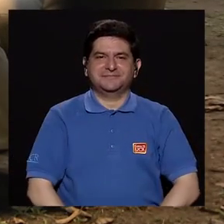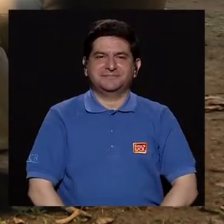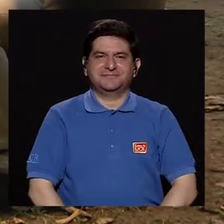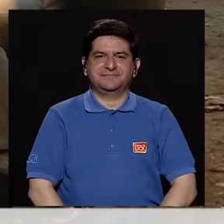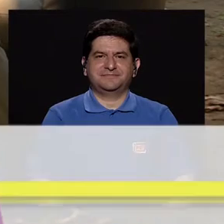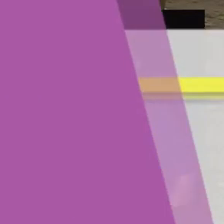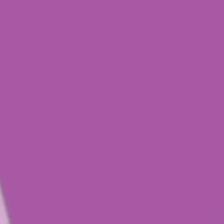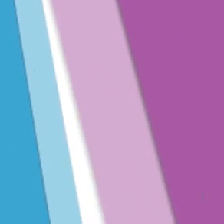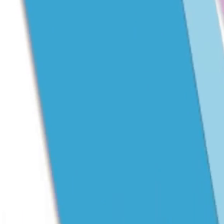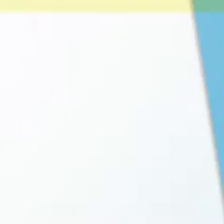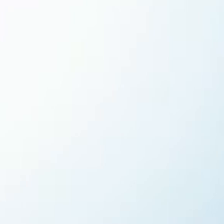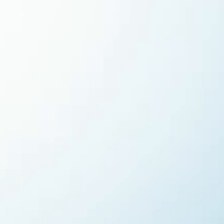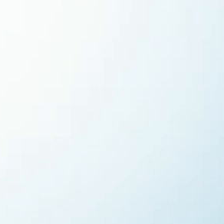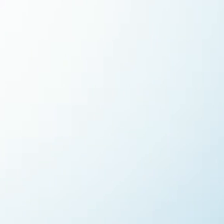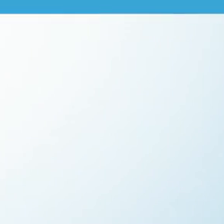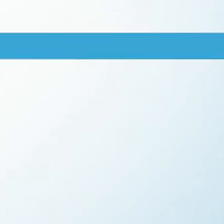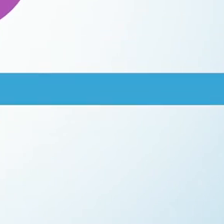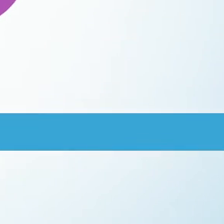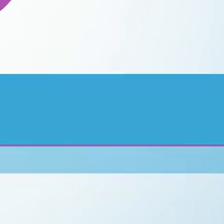doctora.